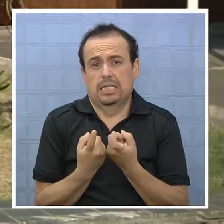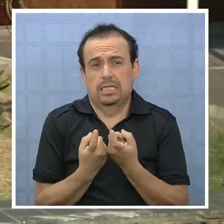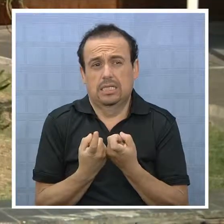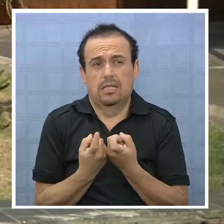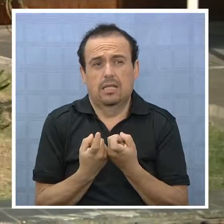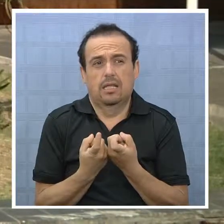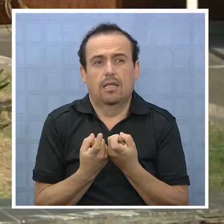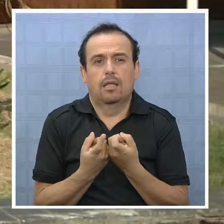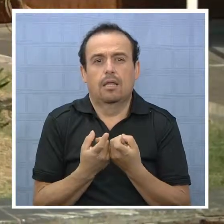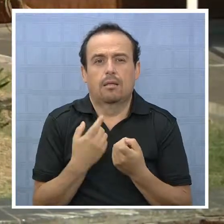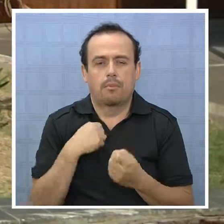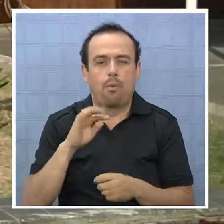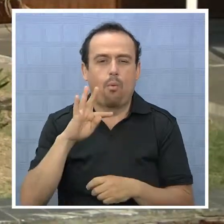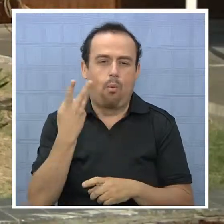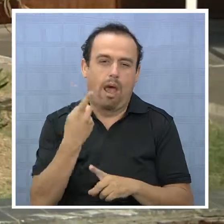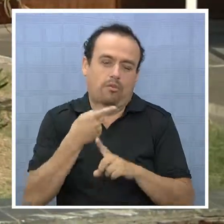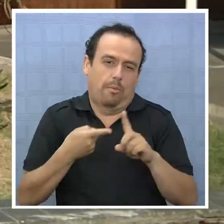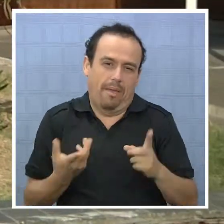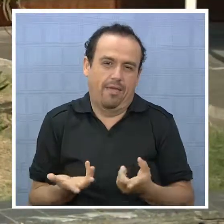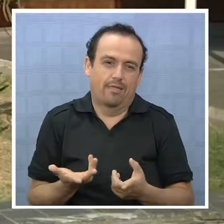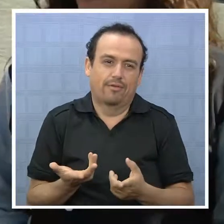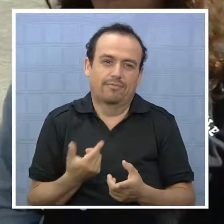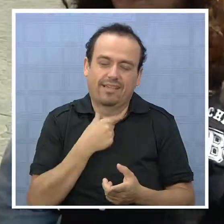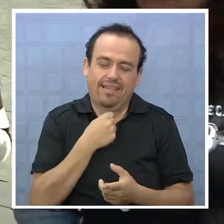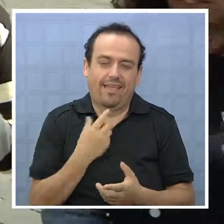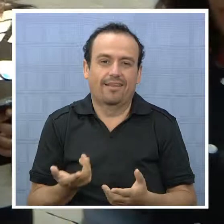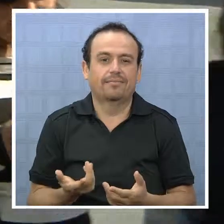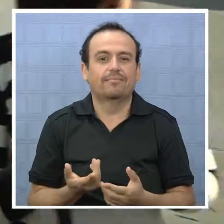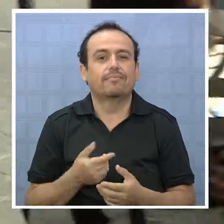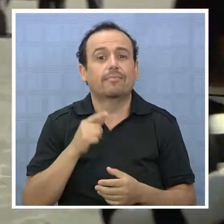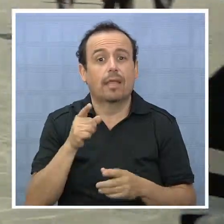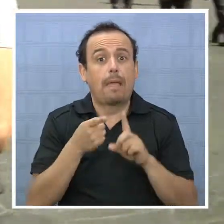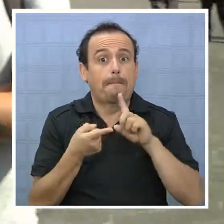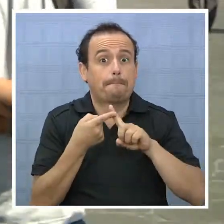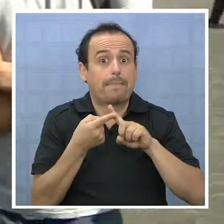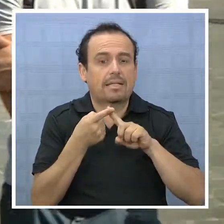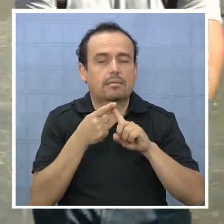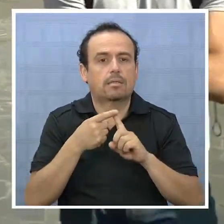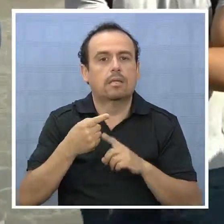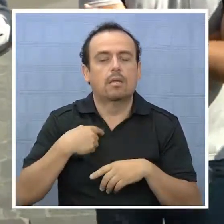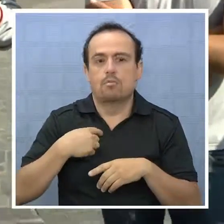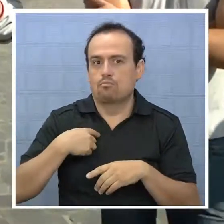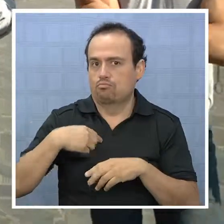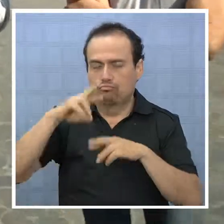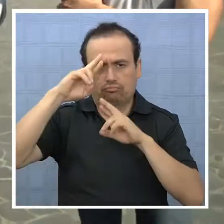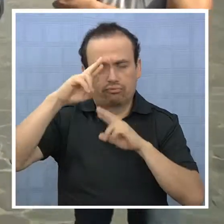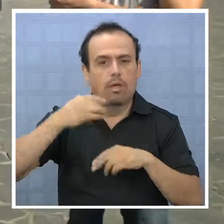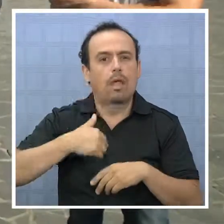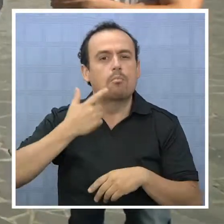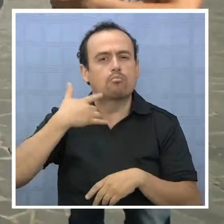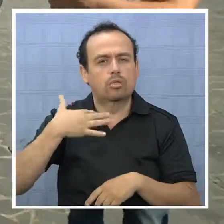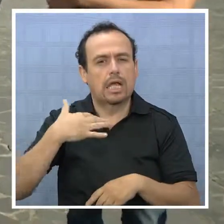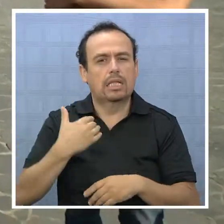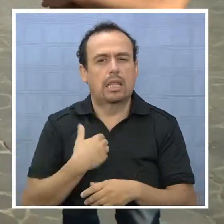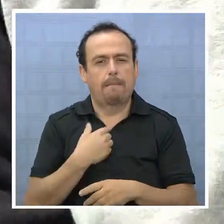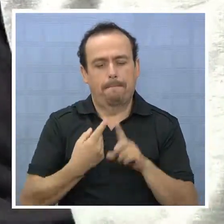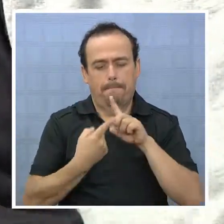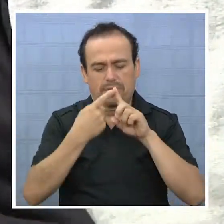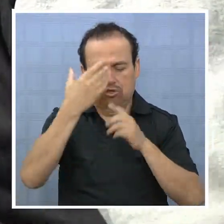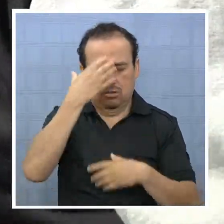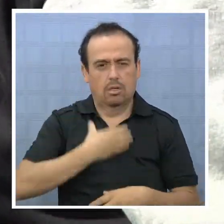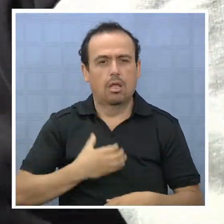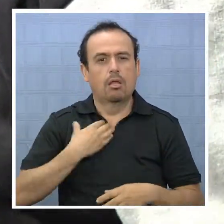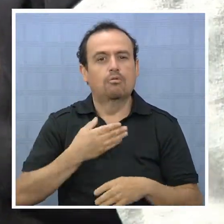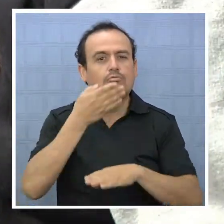porque necesitaba mi cuarto, por lo menos el cuarto. Los participantes destacan el aporte personal que ha significado esta gira